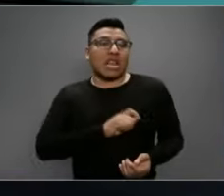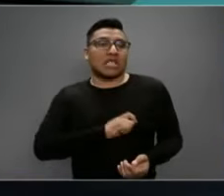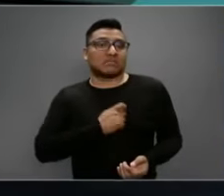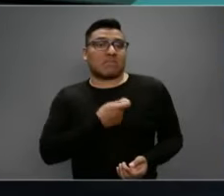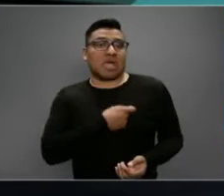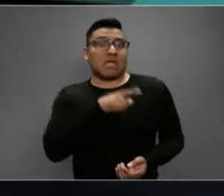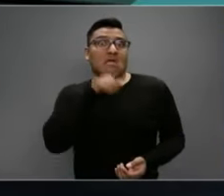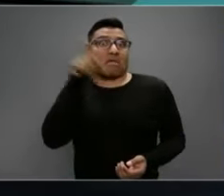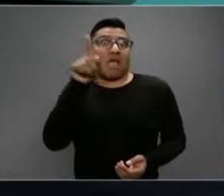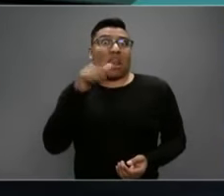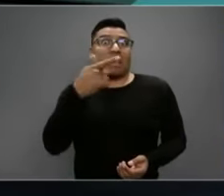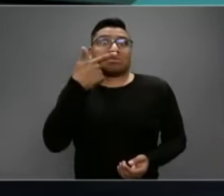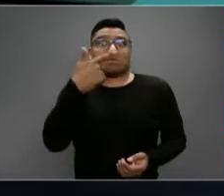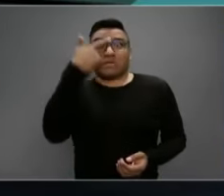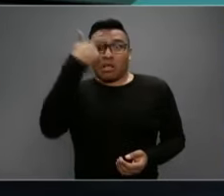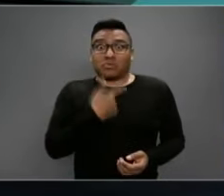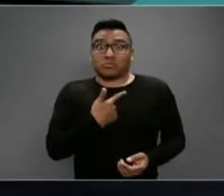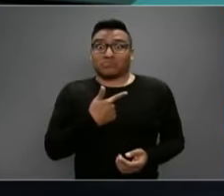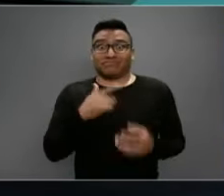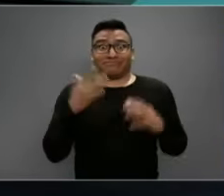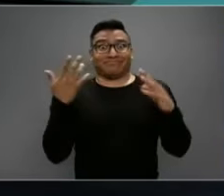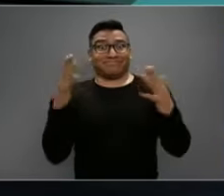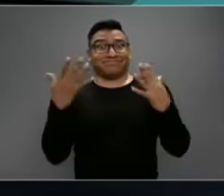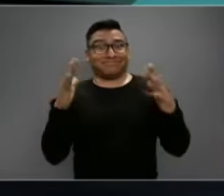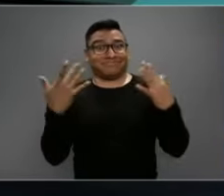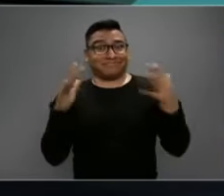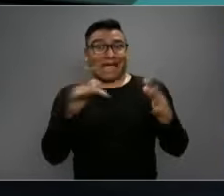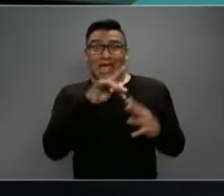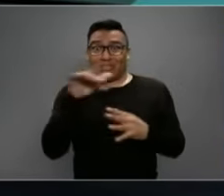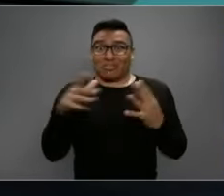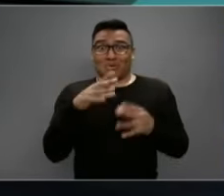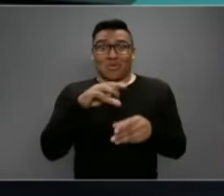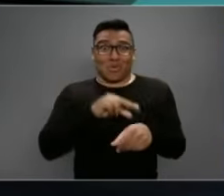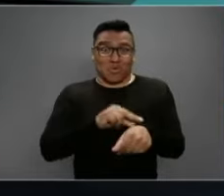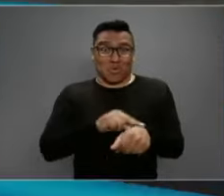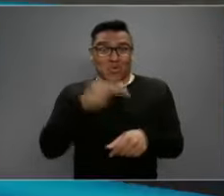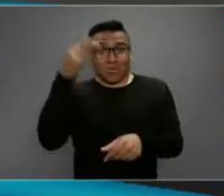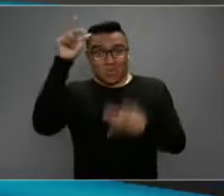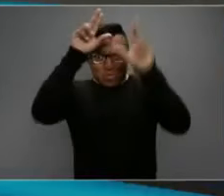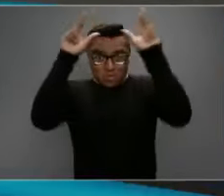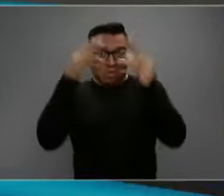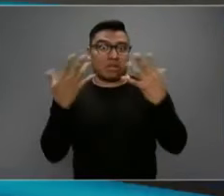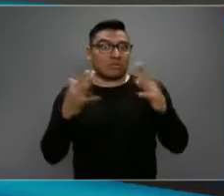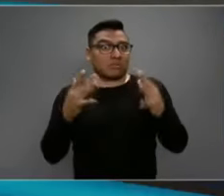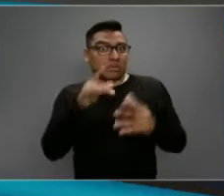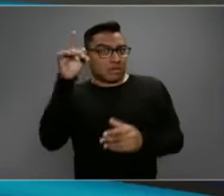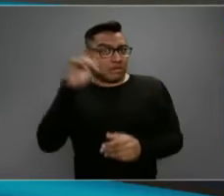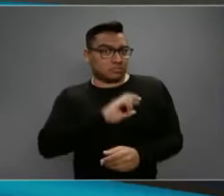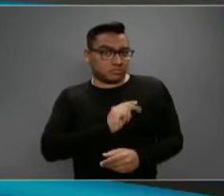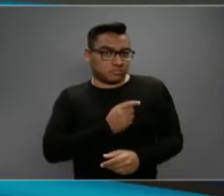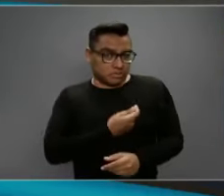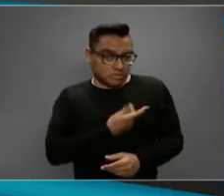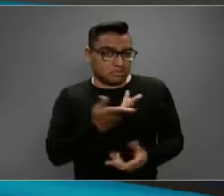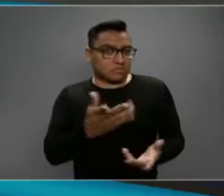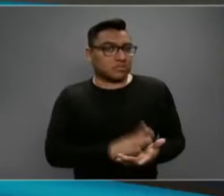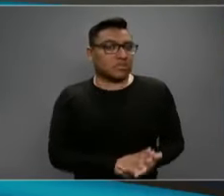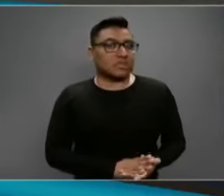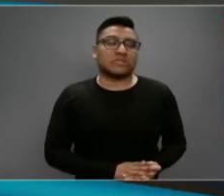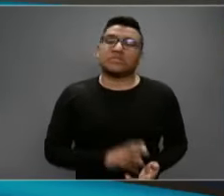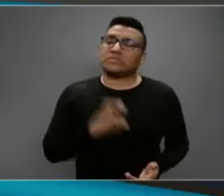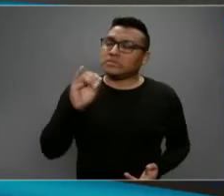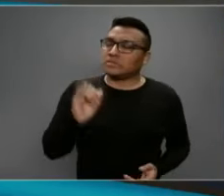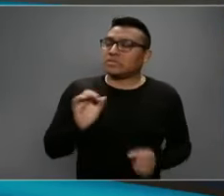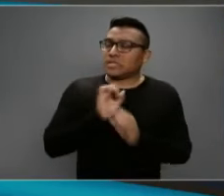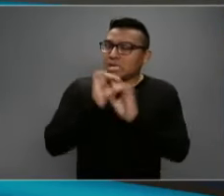aplauden. Es correcto. A todas ellas y a todos ellos. Es correcto, debemos de tratarlos como lo que son, son